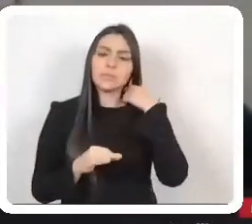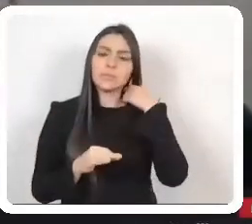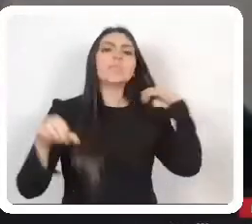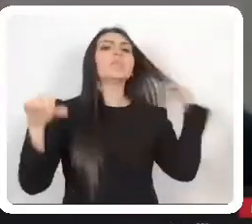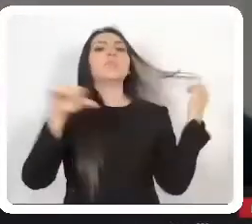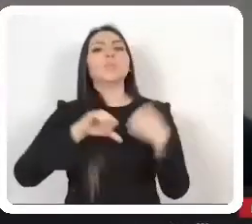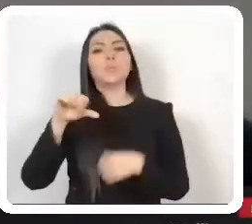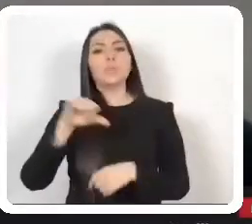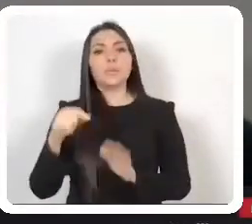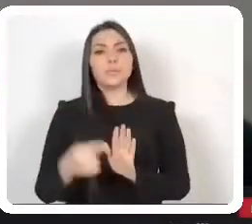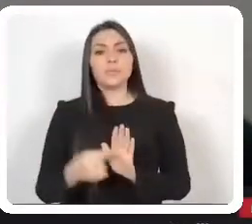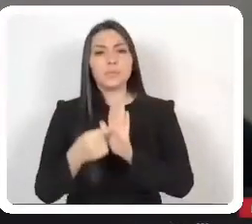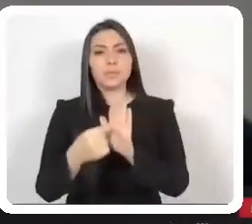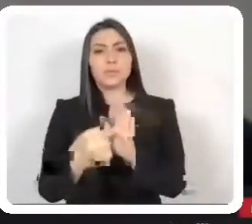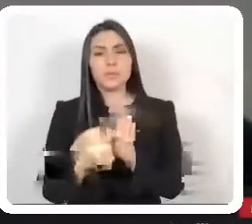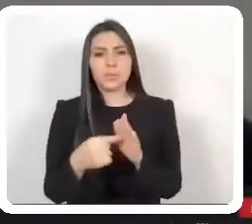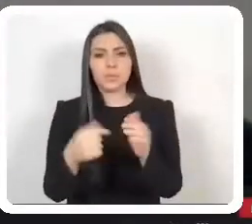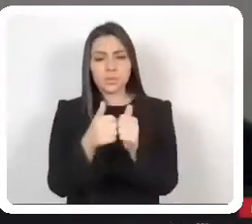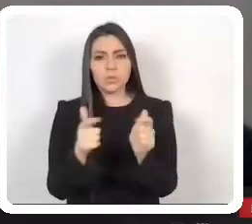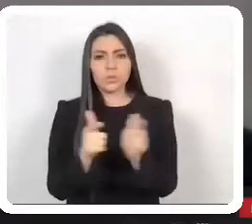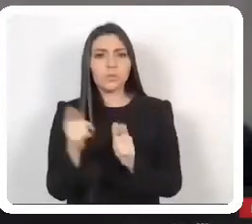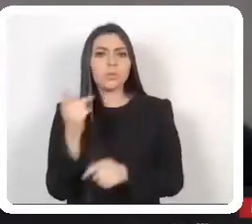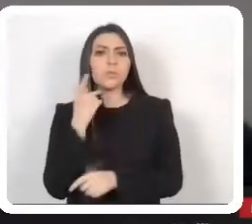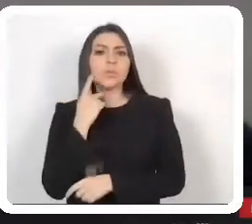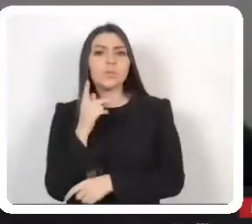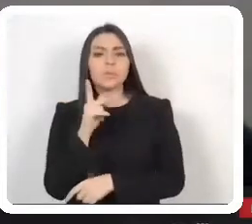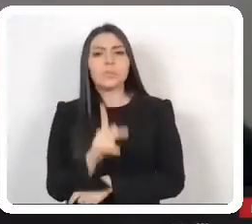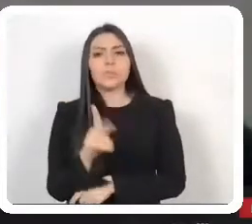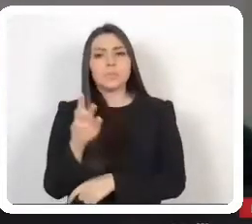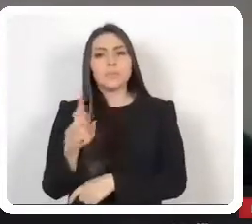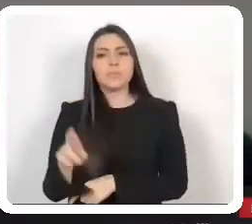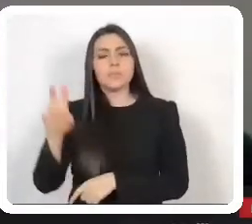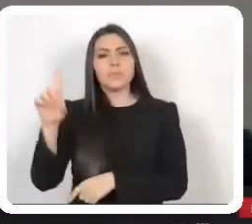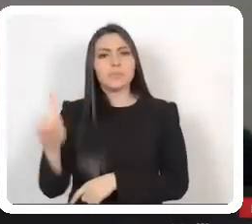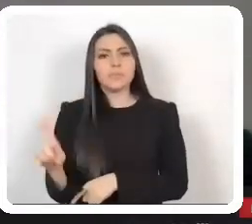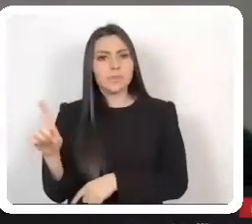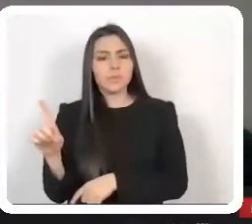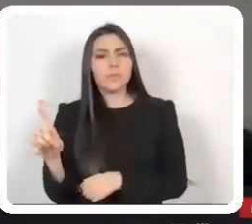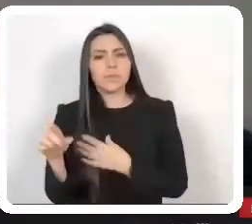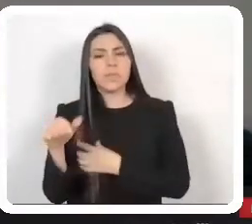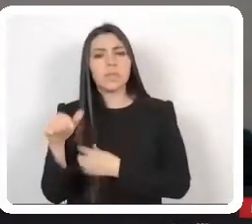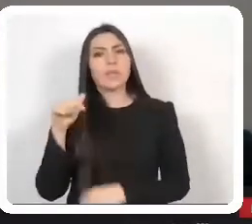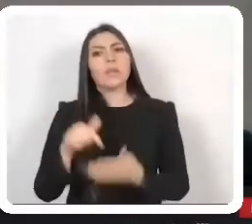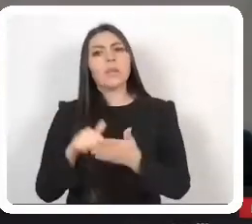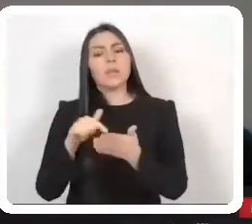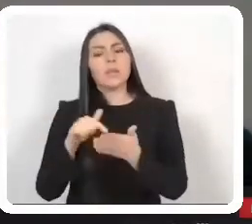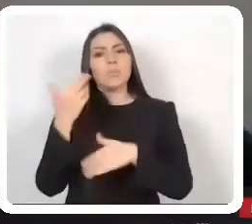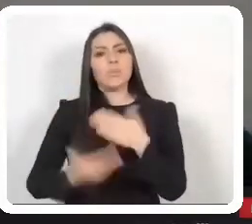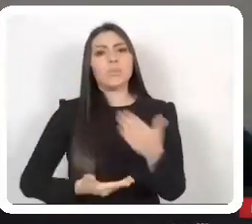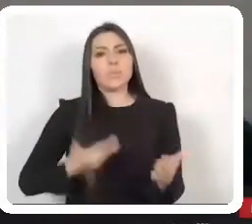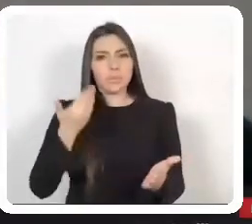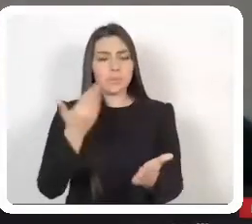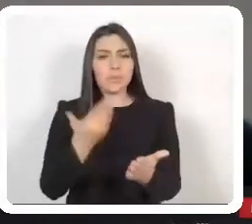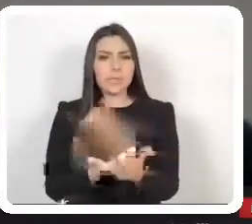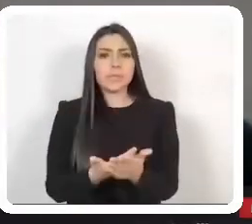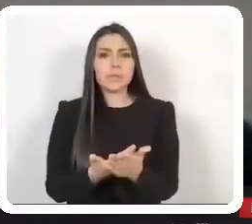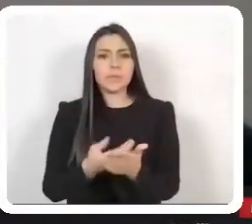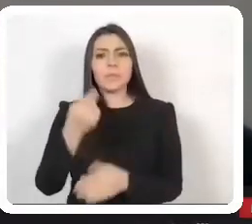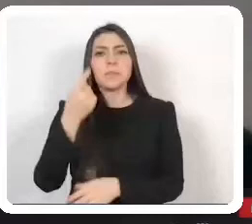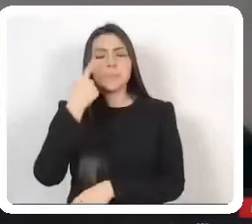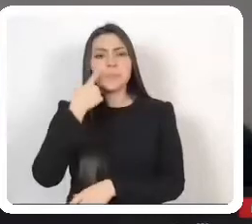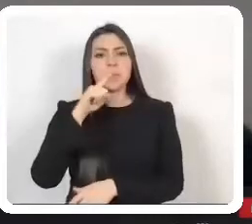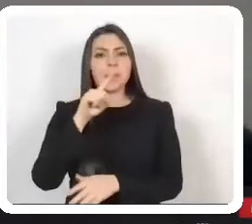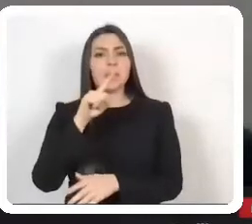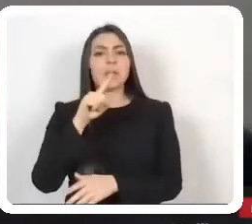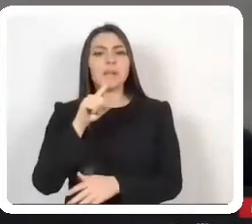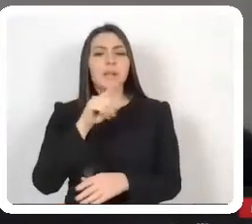presento en nombre del Grupo Parlamentario del Partido de la Revolución Democrática, la presente iniciativa con proyecto de decreto, por la cual